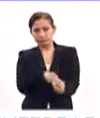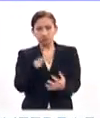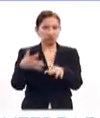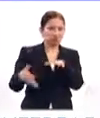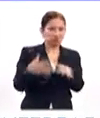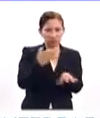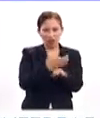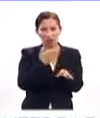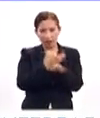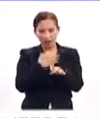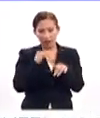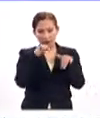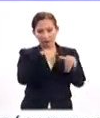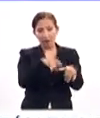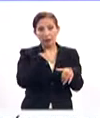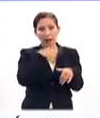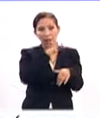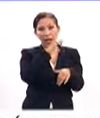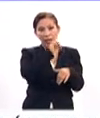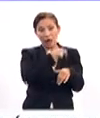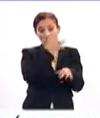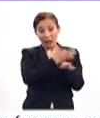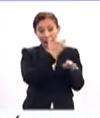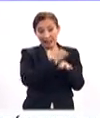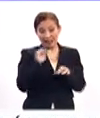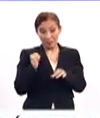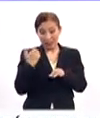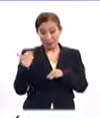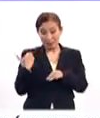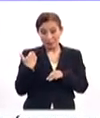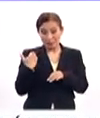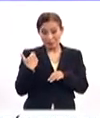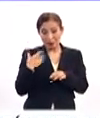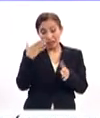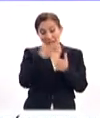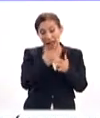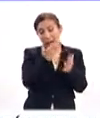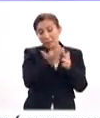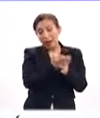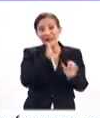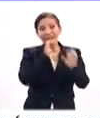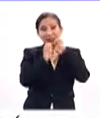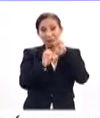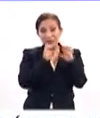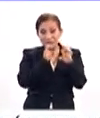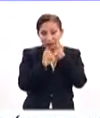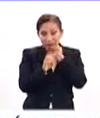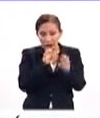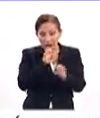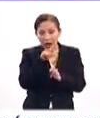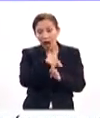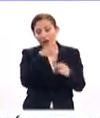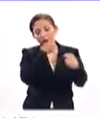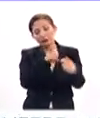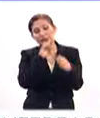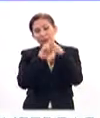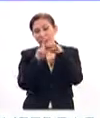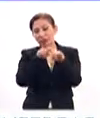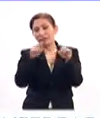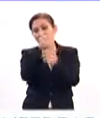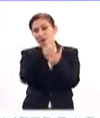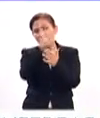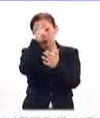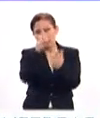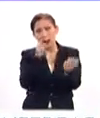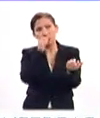más o menos ahorita los que aplicaron para la beca ahorita en septiembre están en la fase de entrevistas, entonces hay entrevistas en varias ciudades